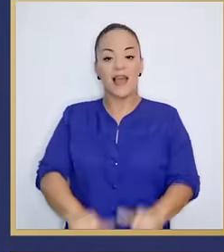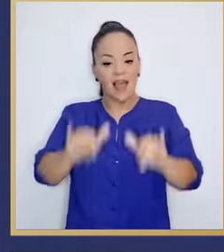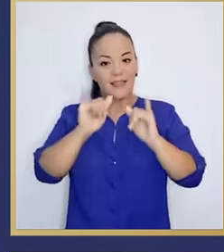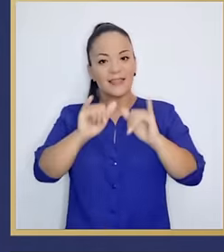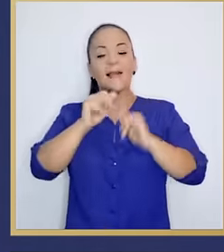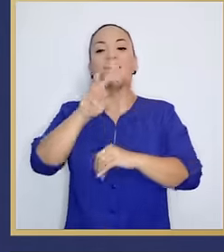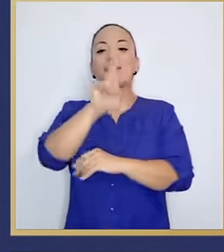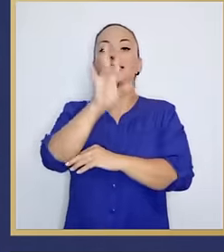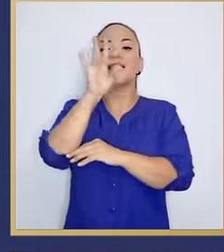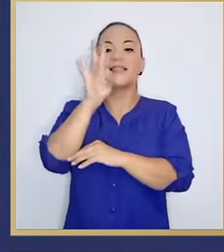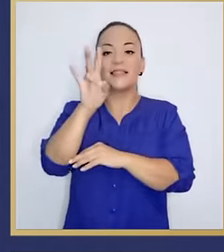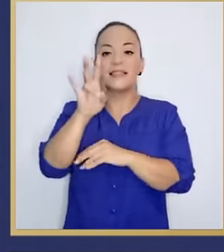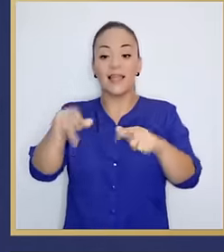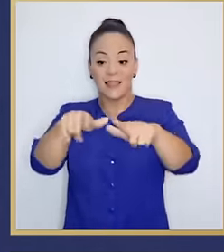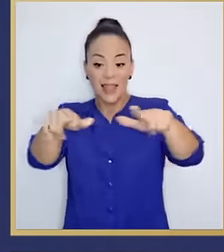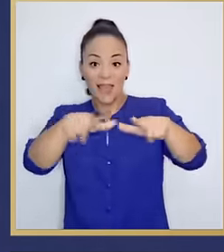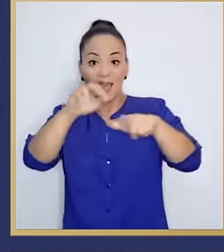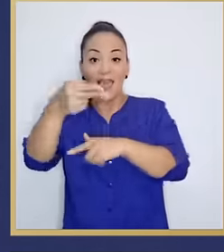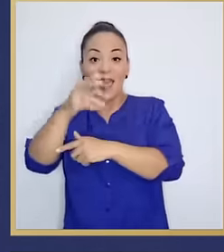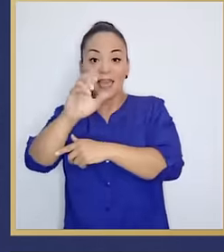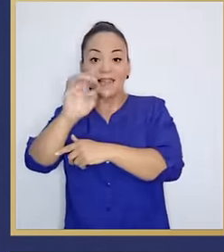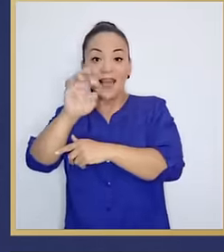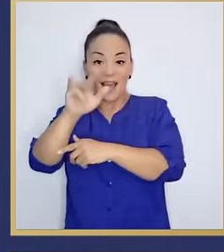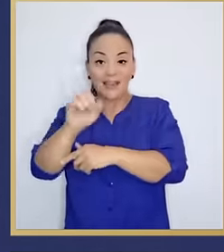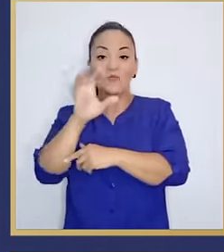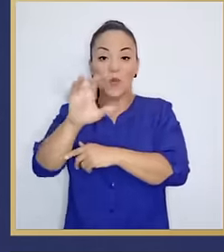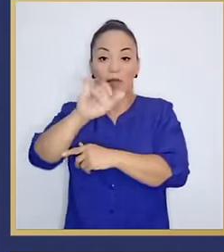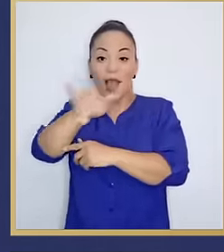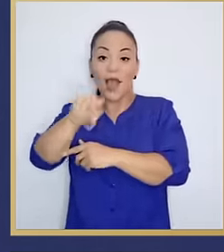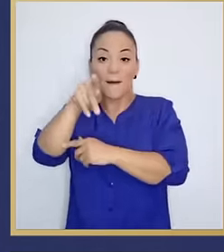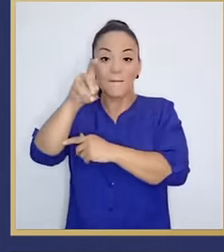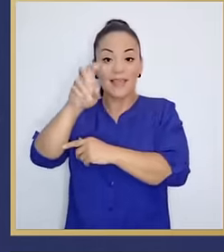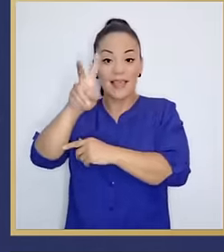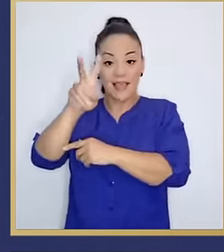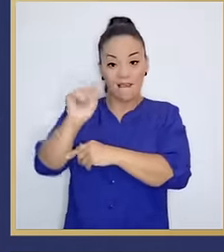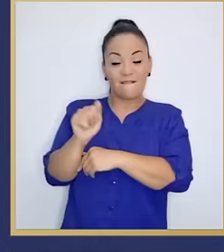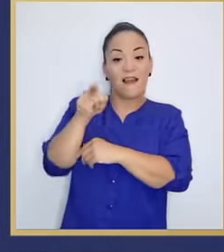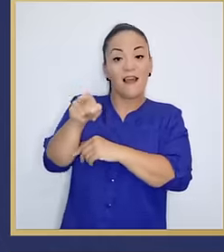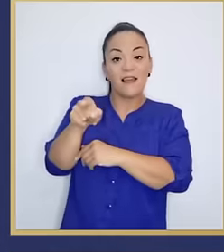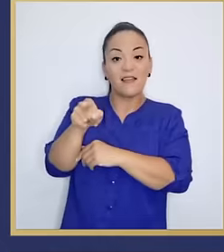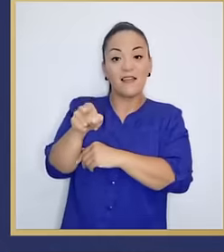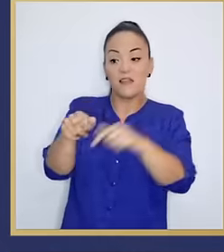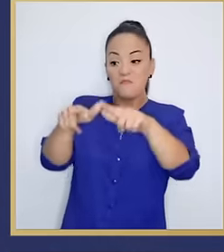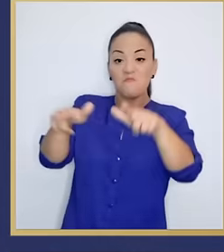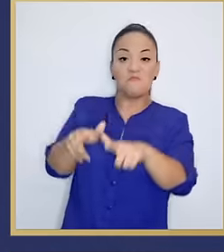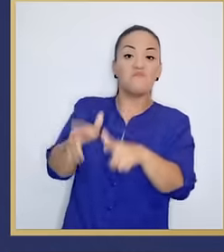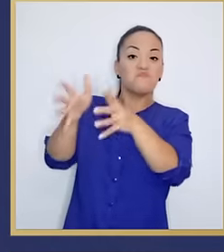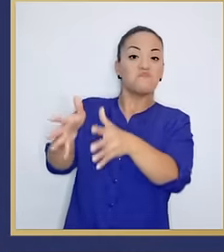hectáreas de Abdeba que están ahí de vagabondas.